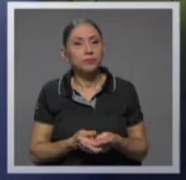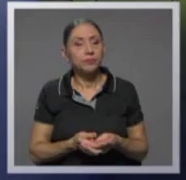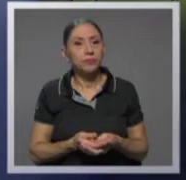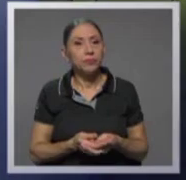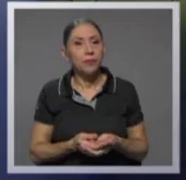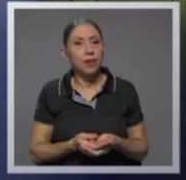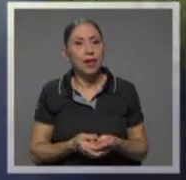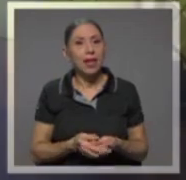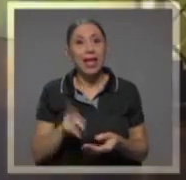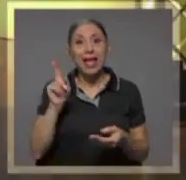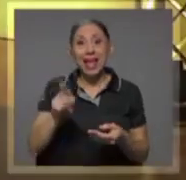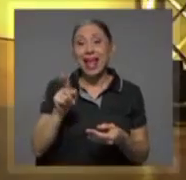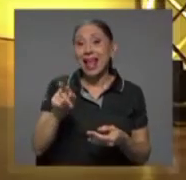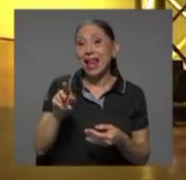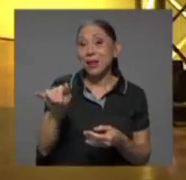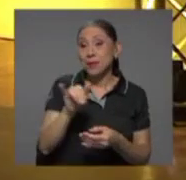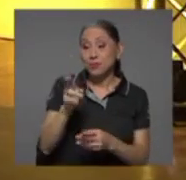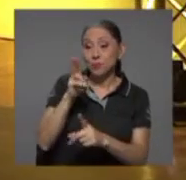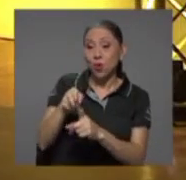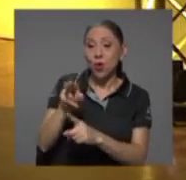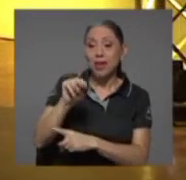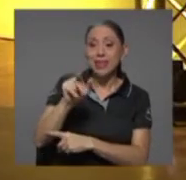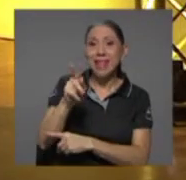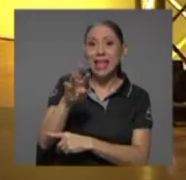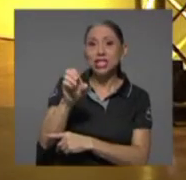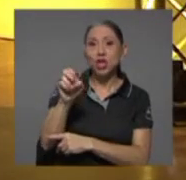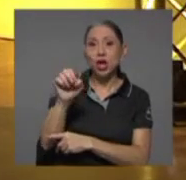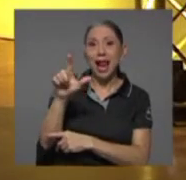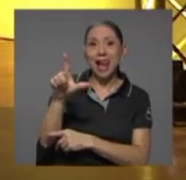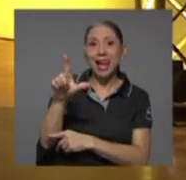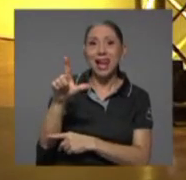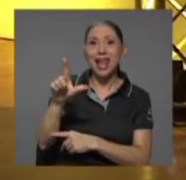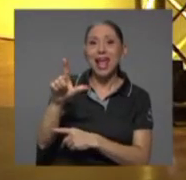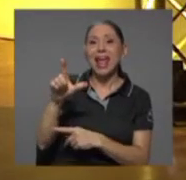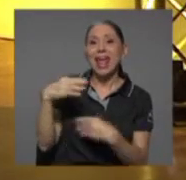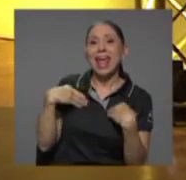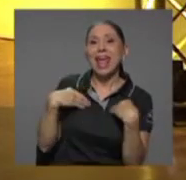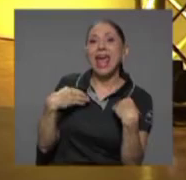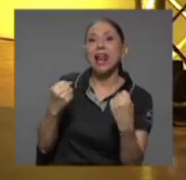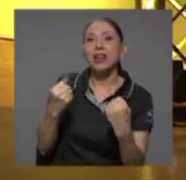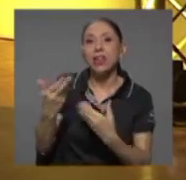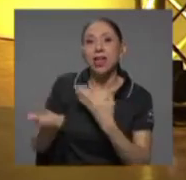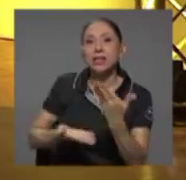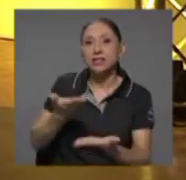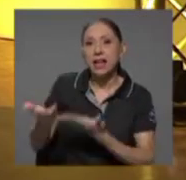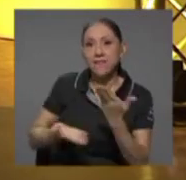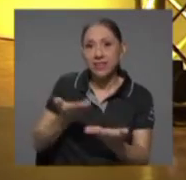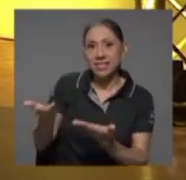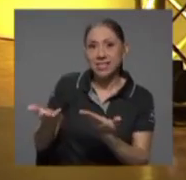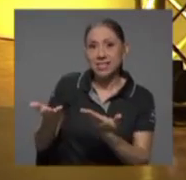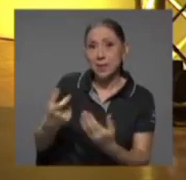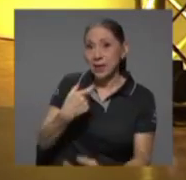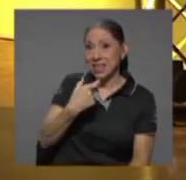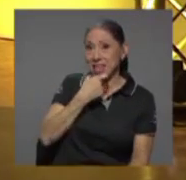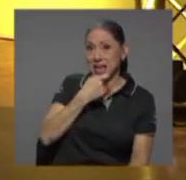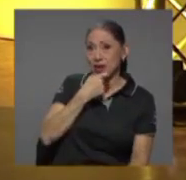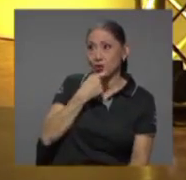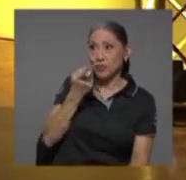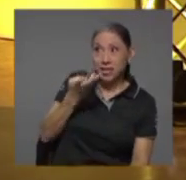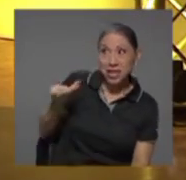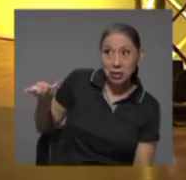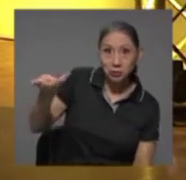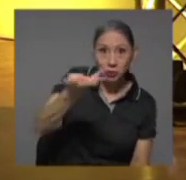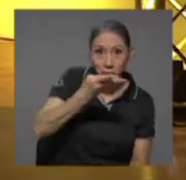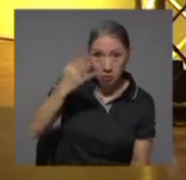National Health Service británico que ustedes los cuatro conocemos muy bien este nace en